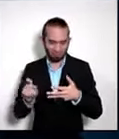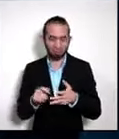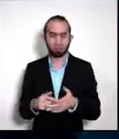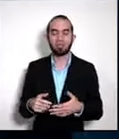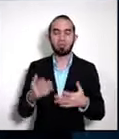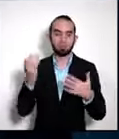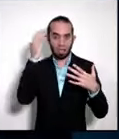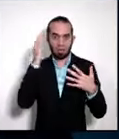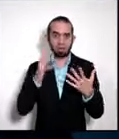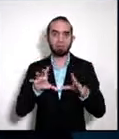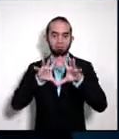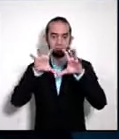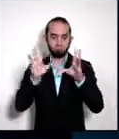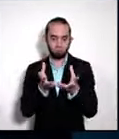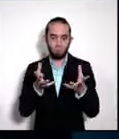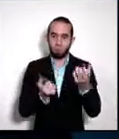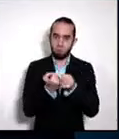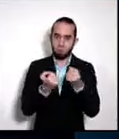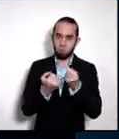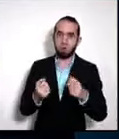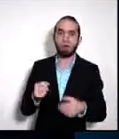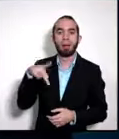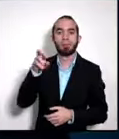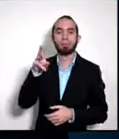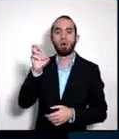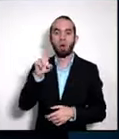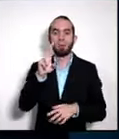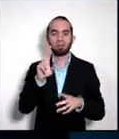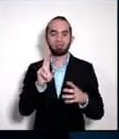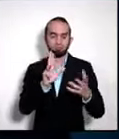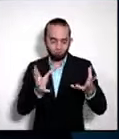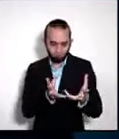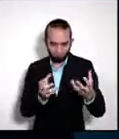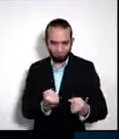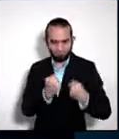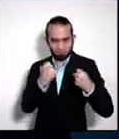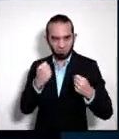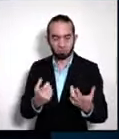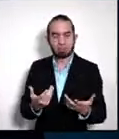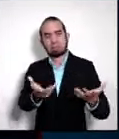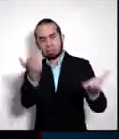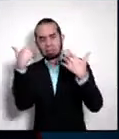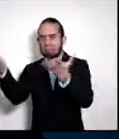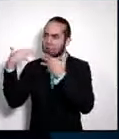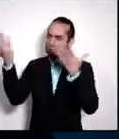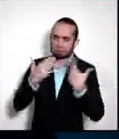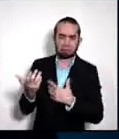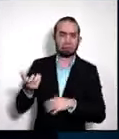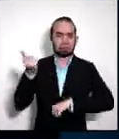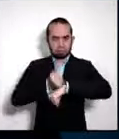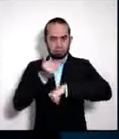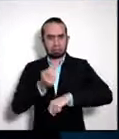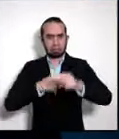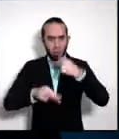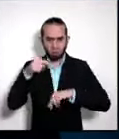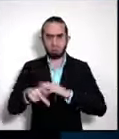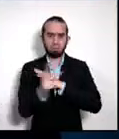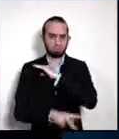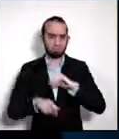que ya ha sido responsable directo de la llegada de muchas de estas inversiones al país,